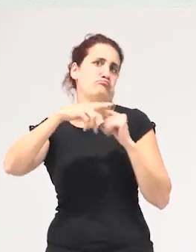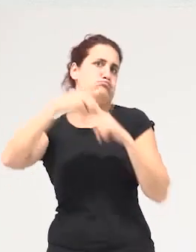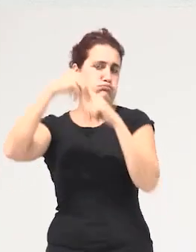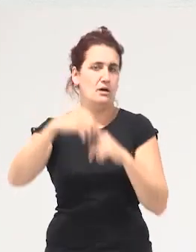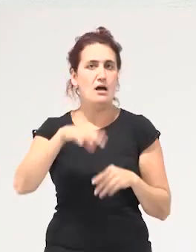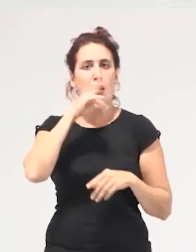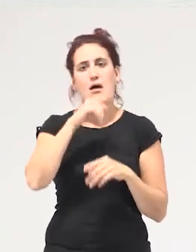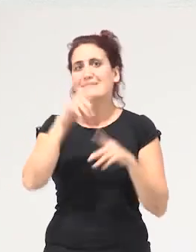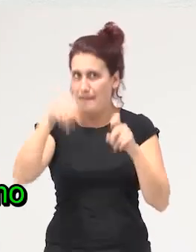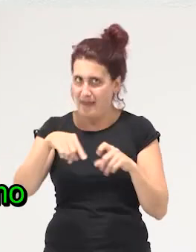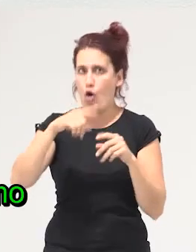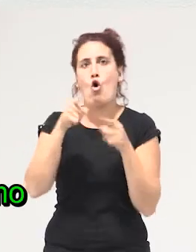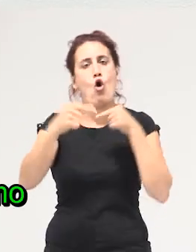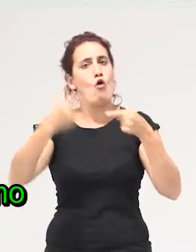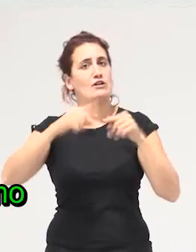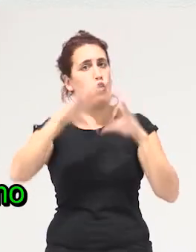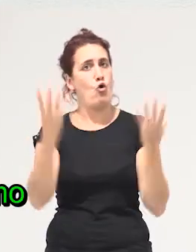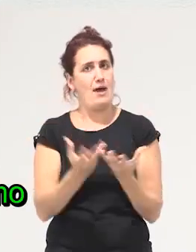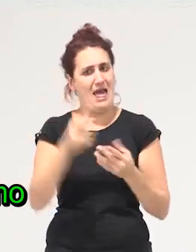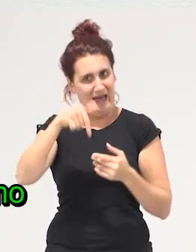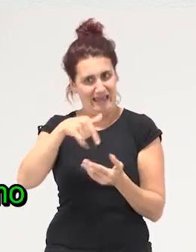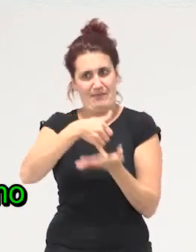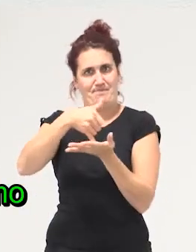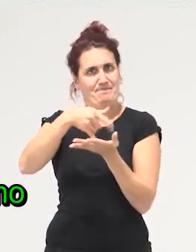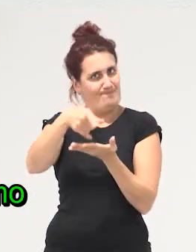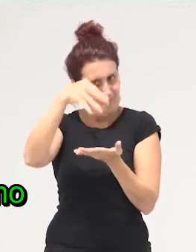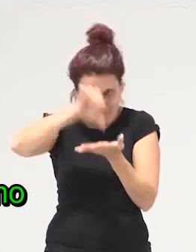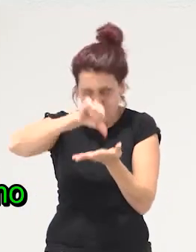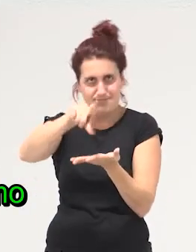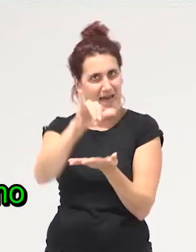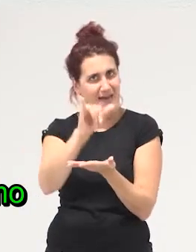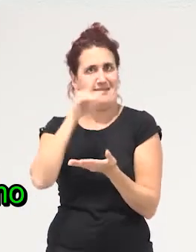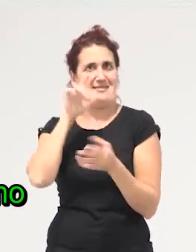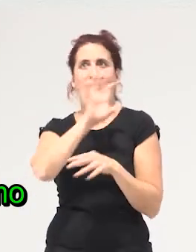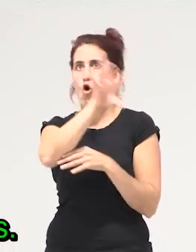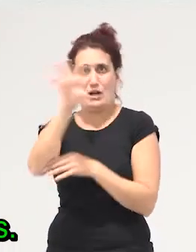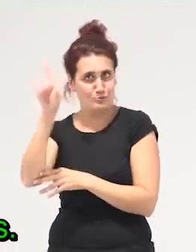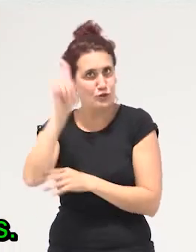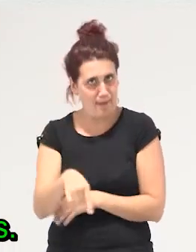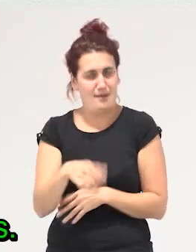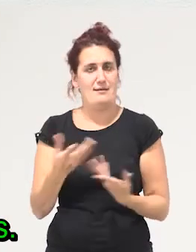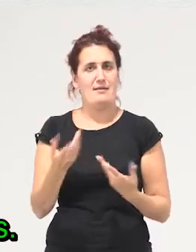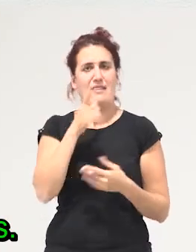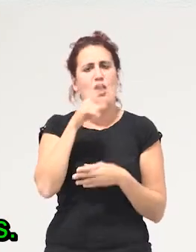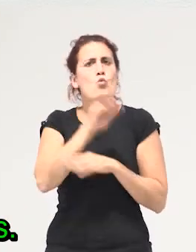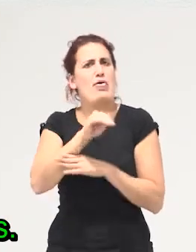capital ojo de conflicto global también o que aquí hay un eje colonial clarísimo en cómo se reparten los cuidados y para